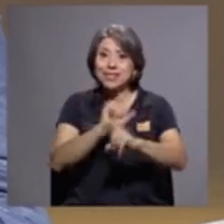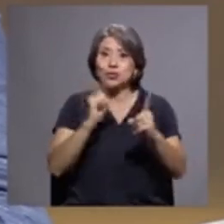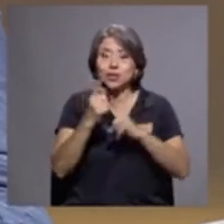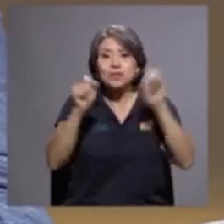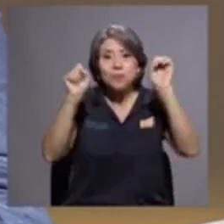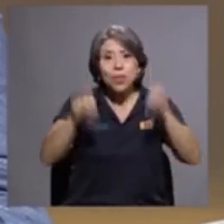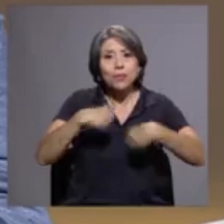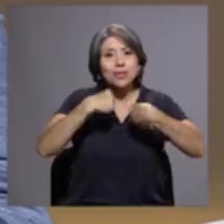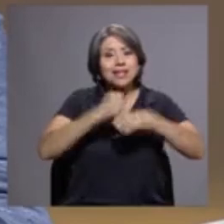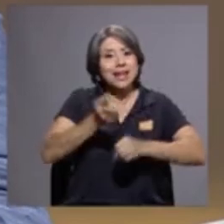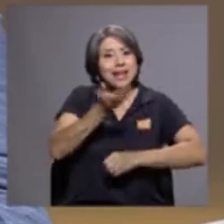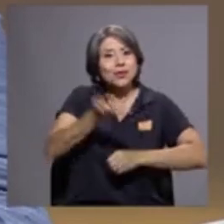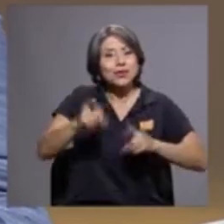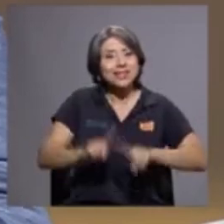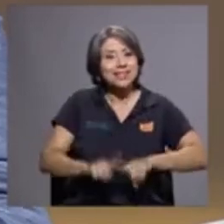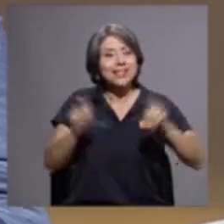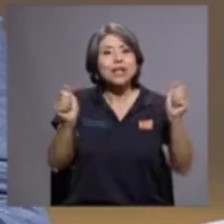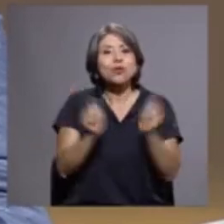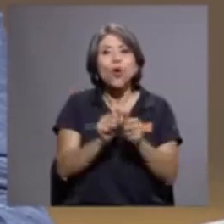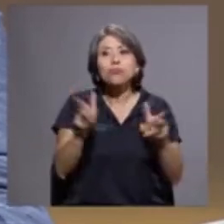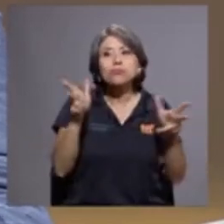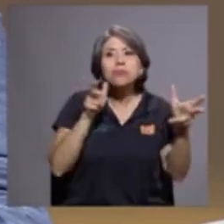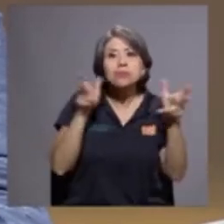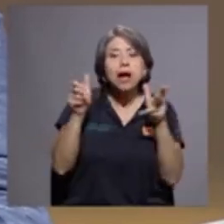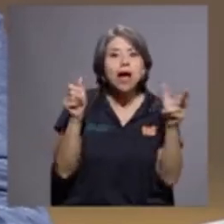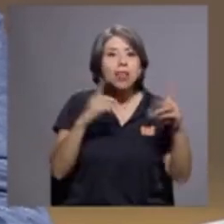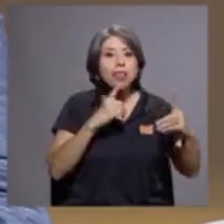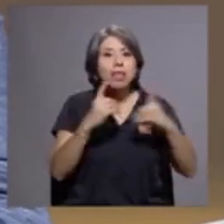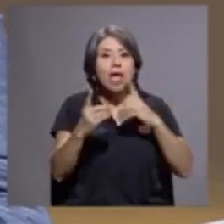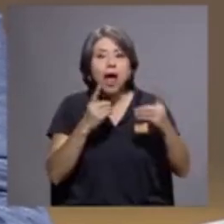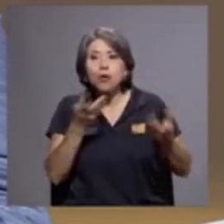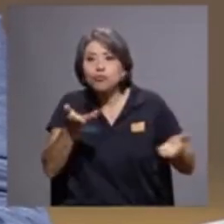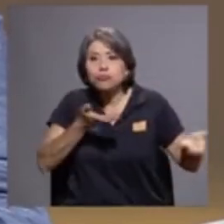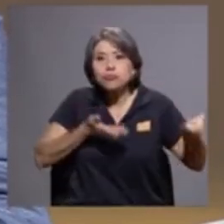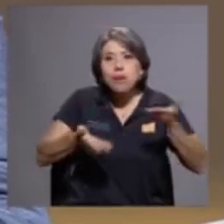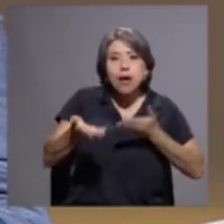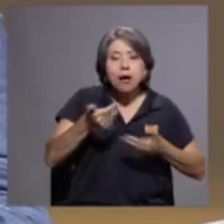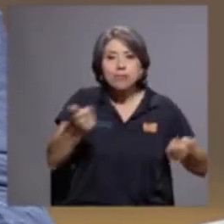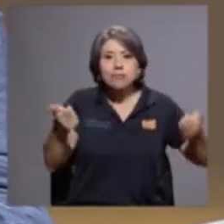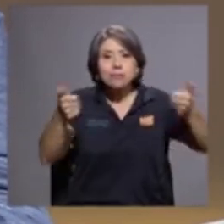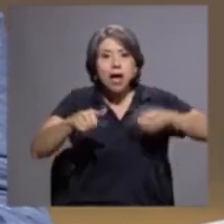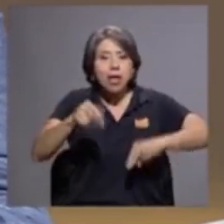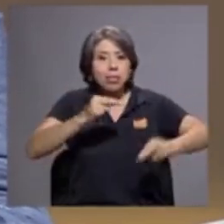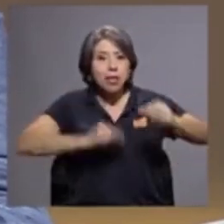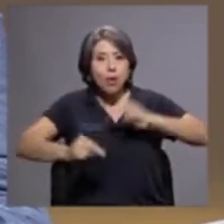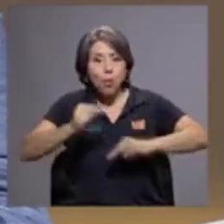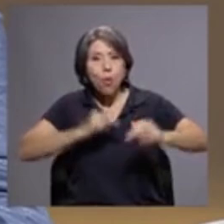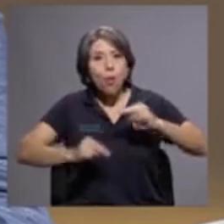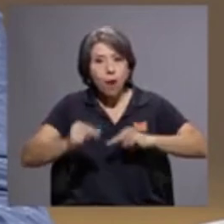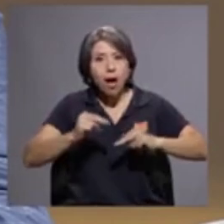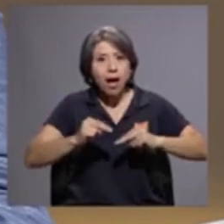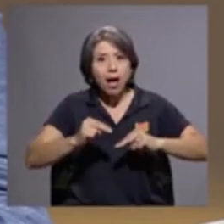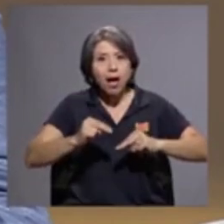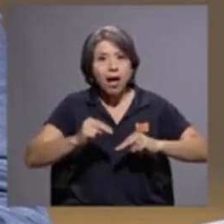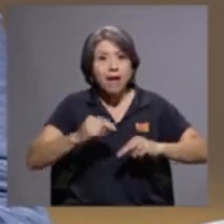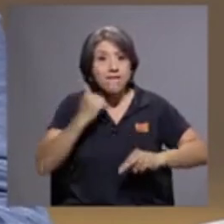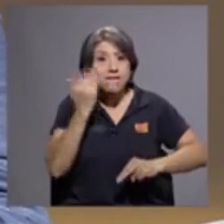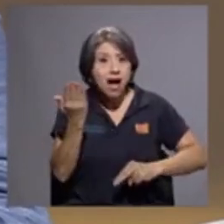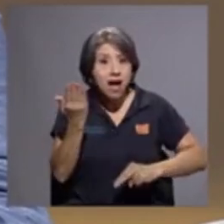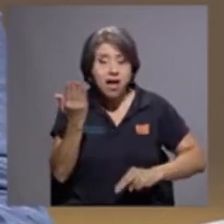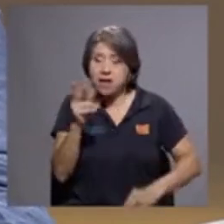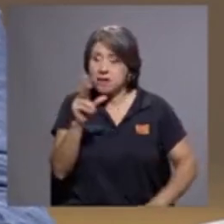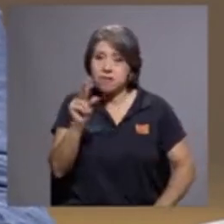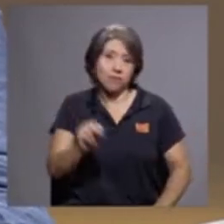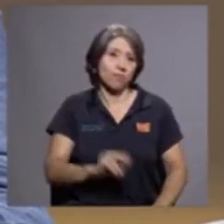distintas, con la escucha y con el diálogo, con el consenso, con la negociación, que si ha sido fácil, no ha sido